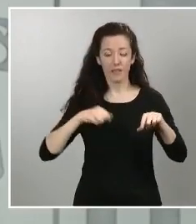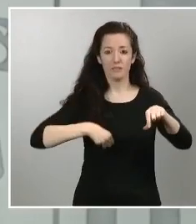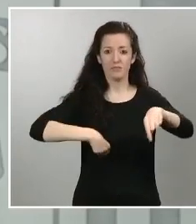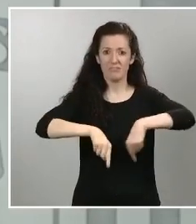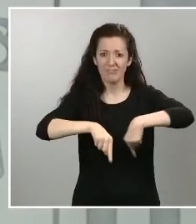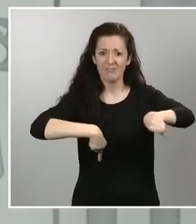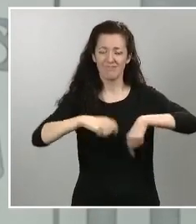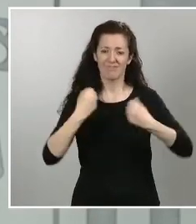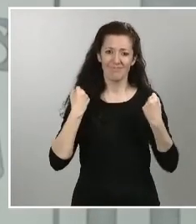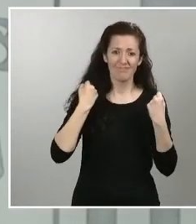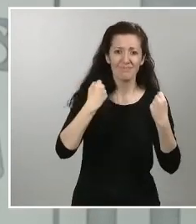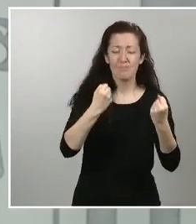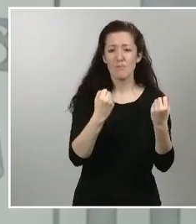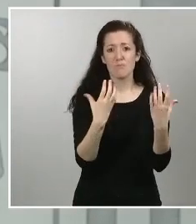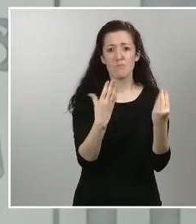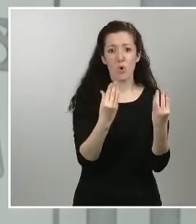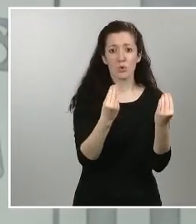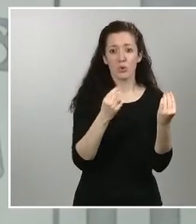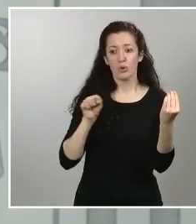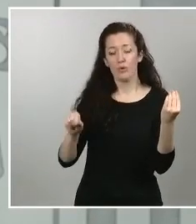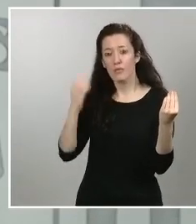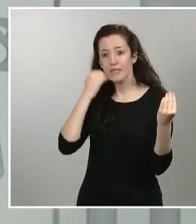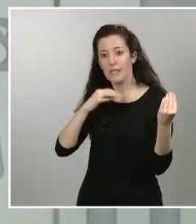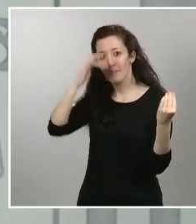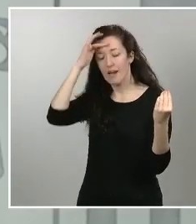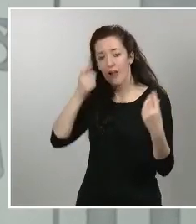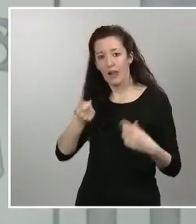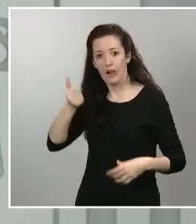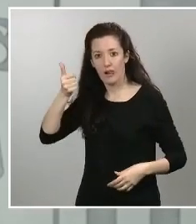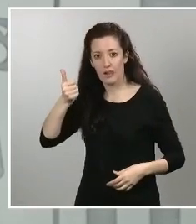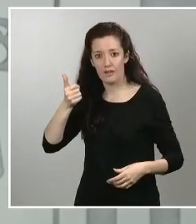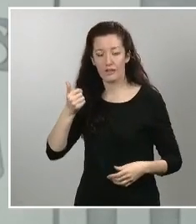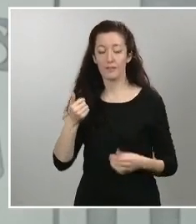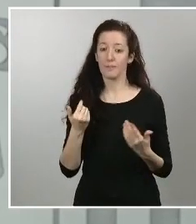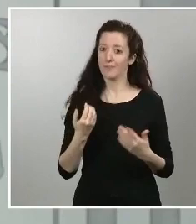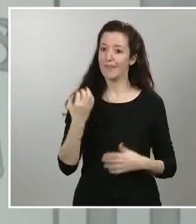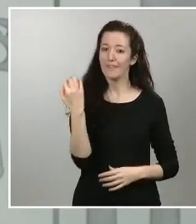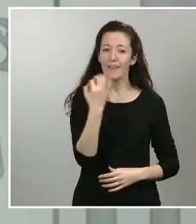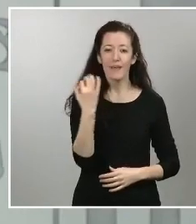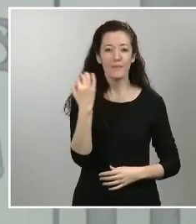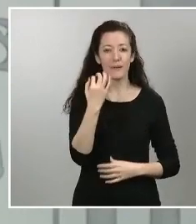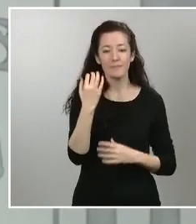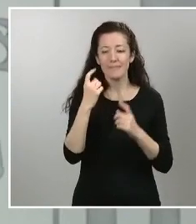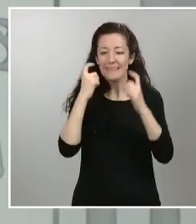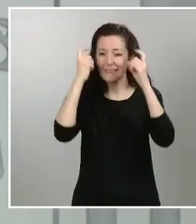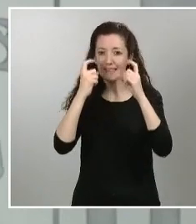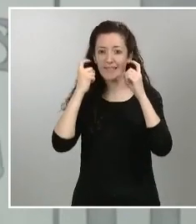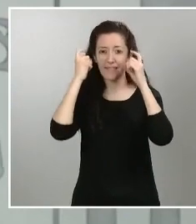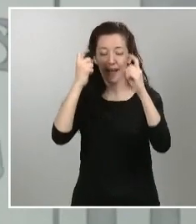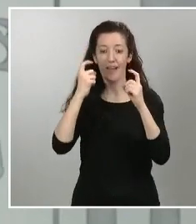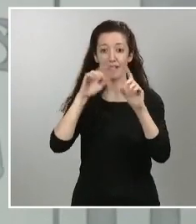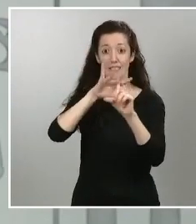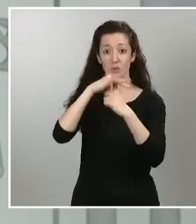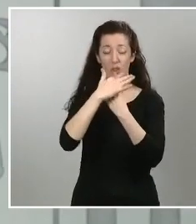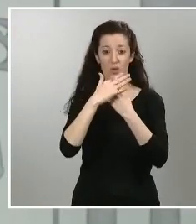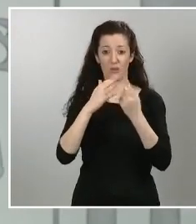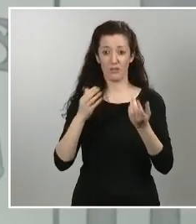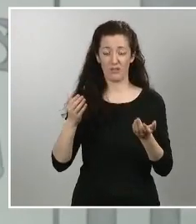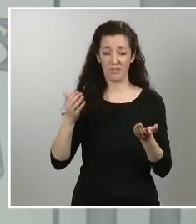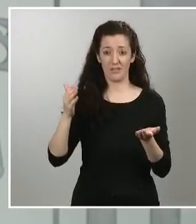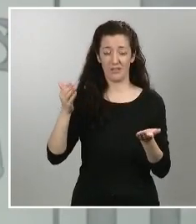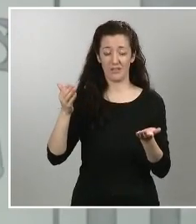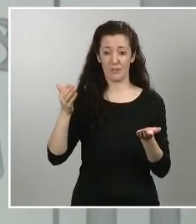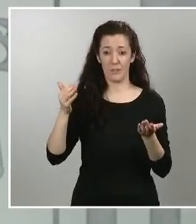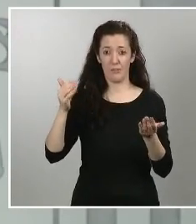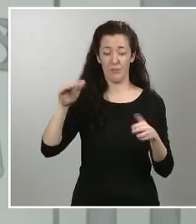un patrón óptimo que era justamente intentar llevar la movilidad a lo que se produce durante el fin de semana que hemos tenido